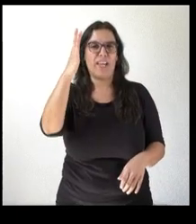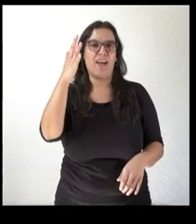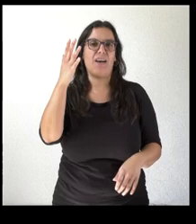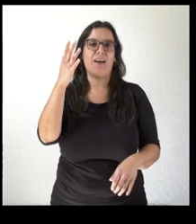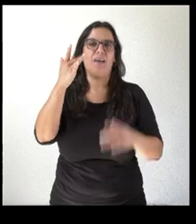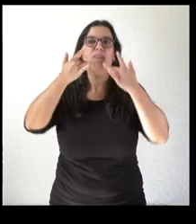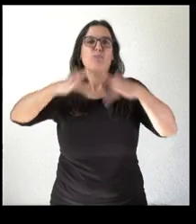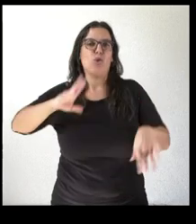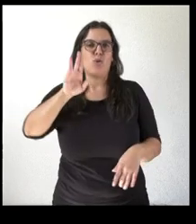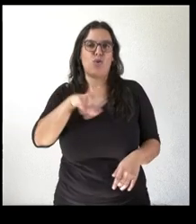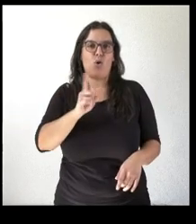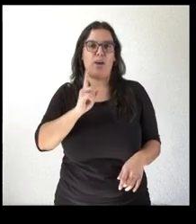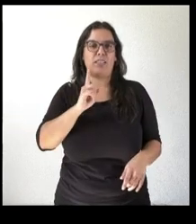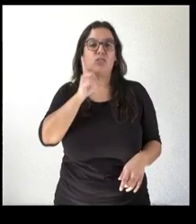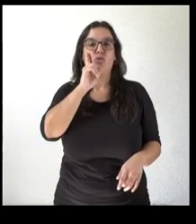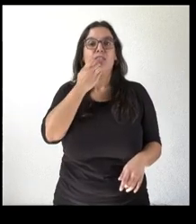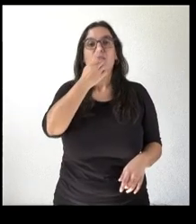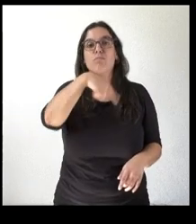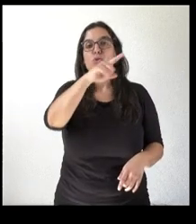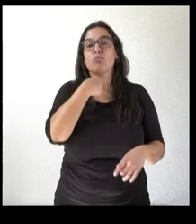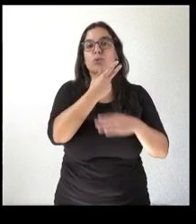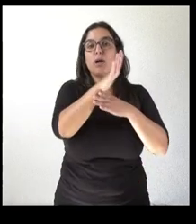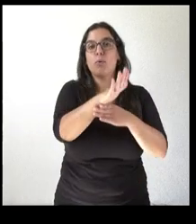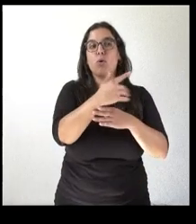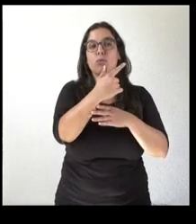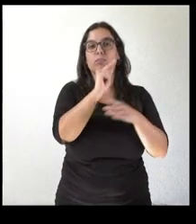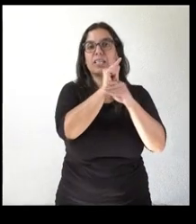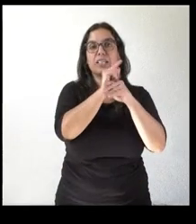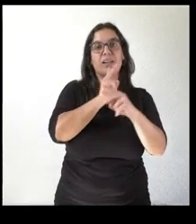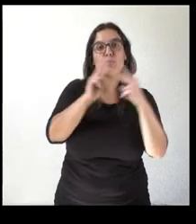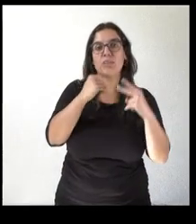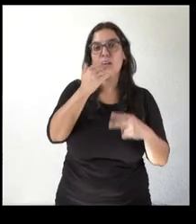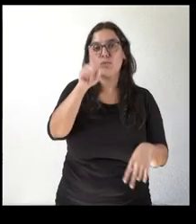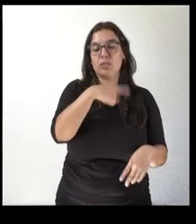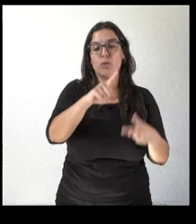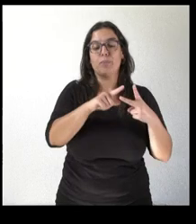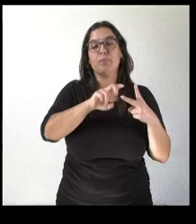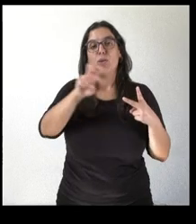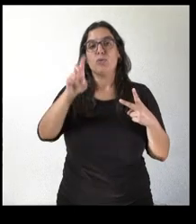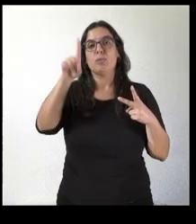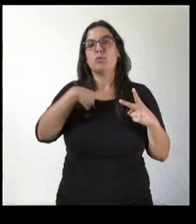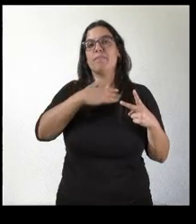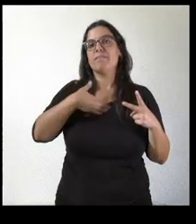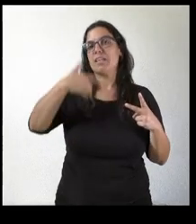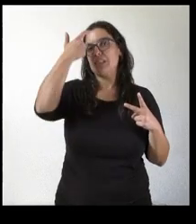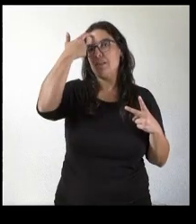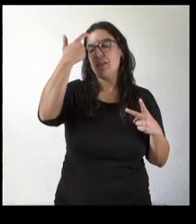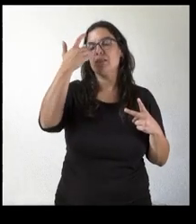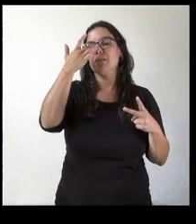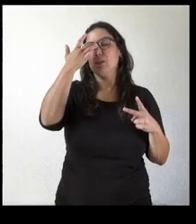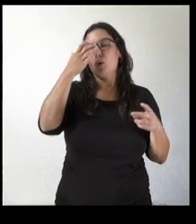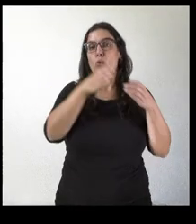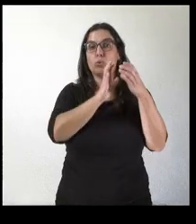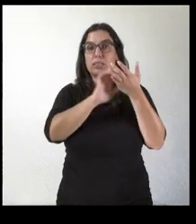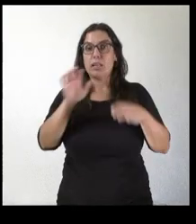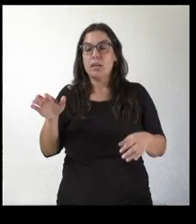la portavocía que tienen que decir a estas críticas y luego en otro sentido quería saber qué postura tiene la junta